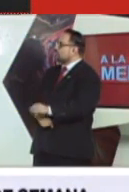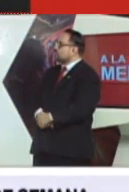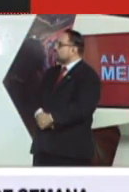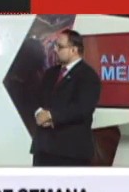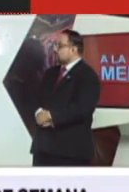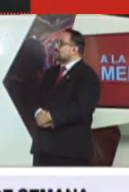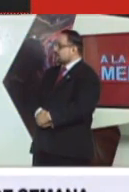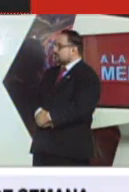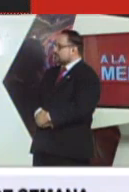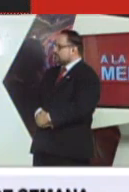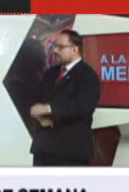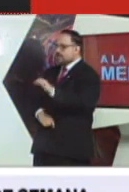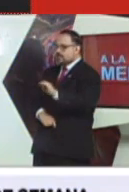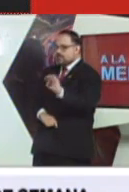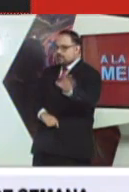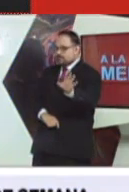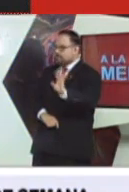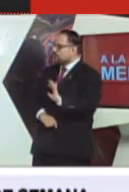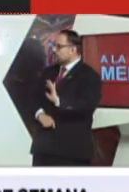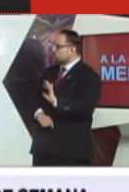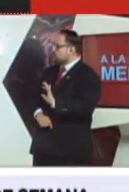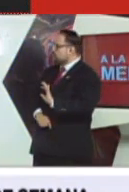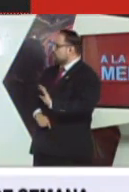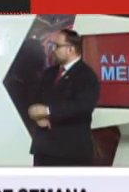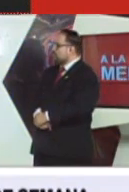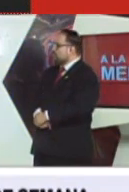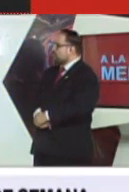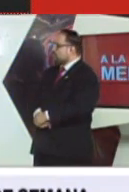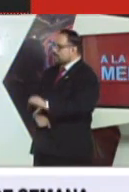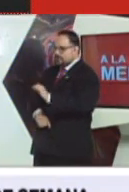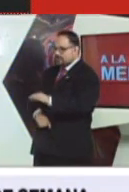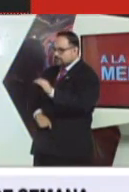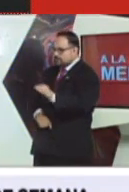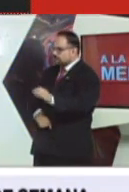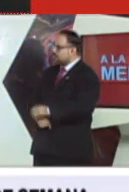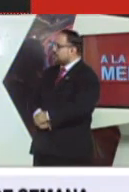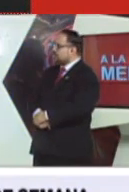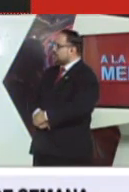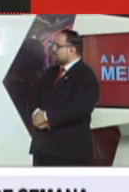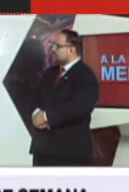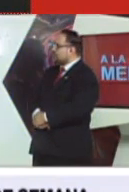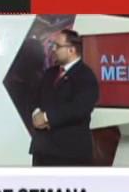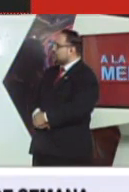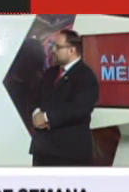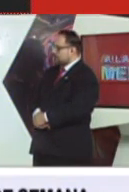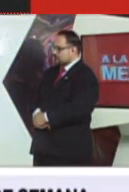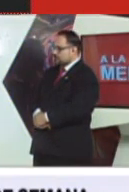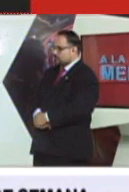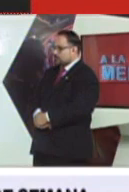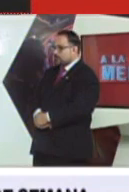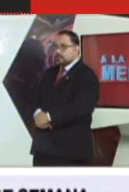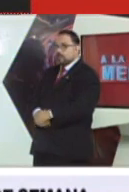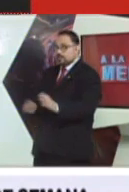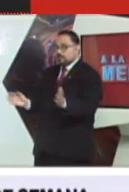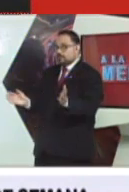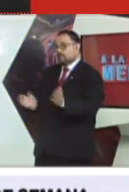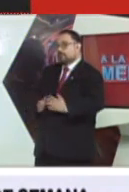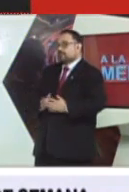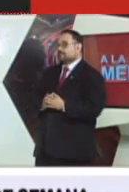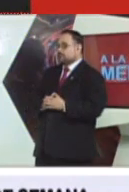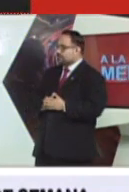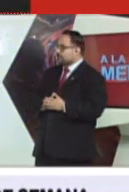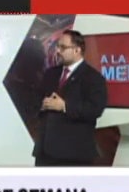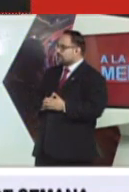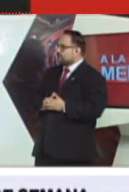arriesgándonos, porque precisamente cada vez que ponemos un pie en la calle estamos ya en grave riesgo, ¿verdad? Y